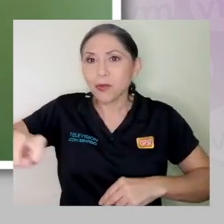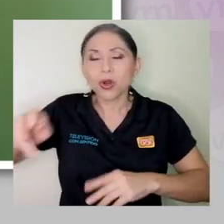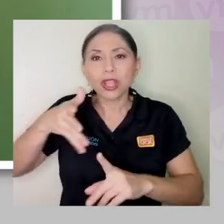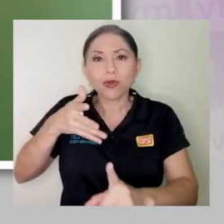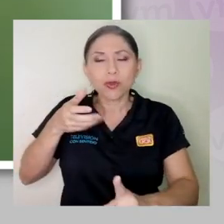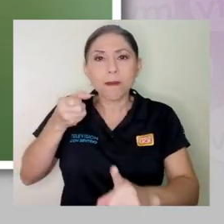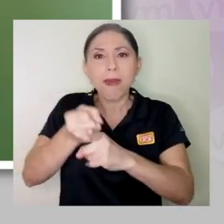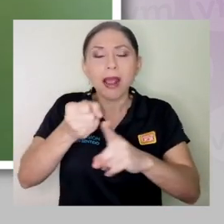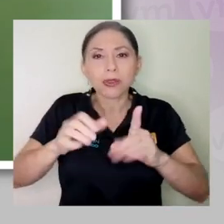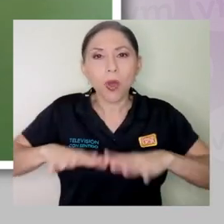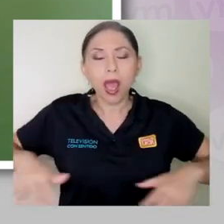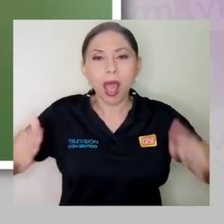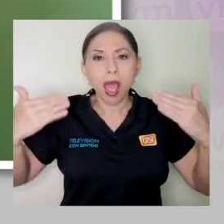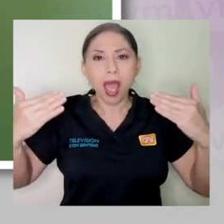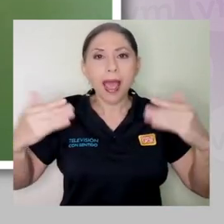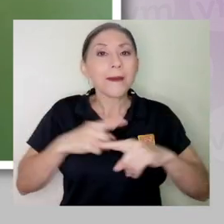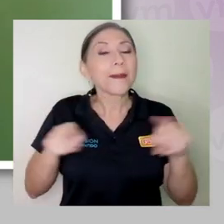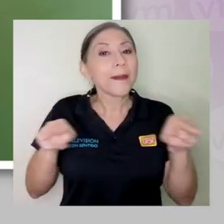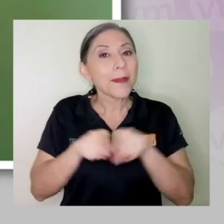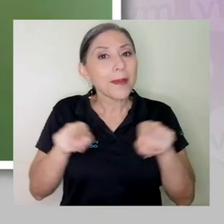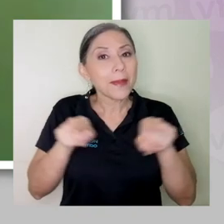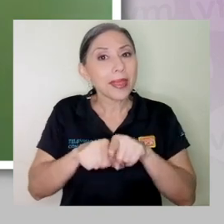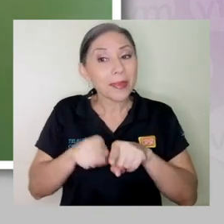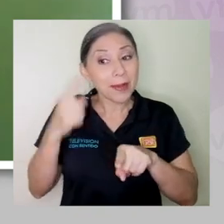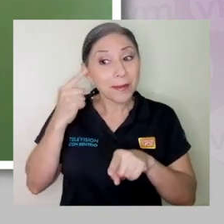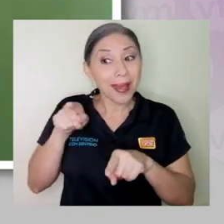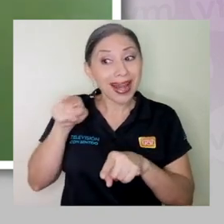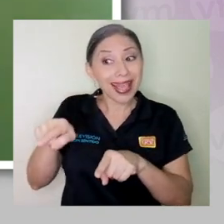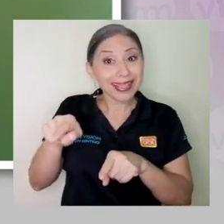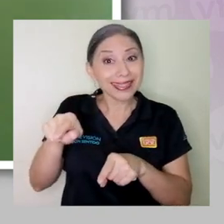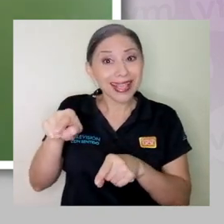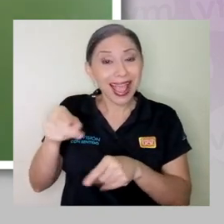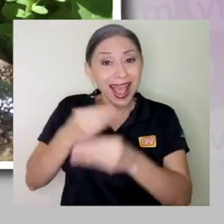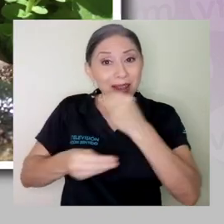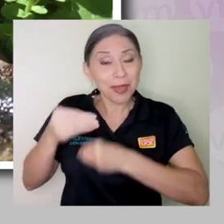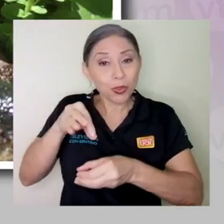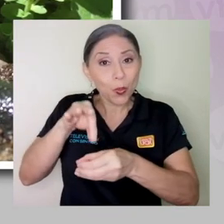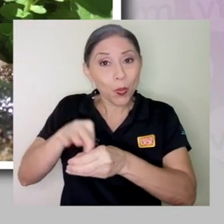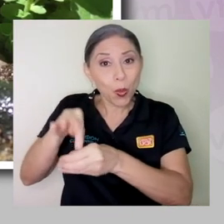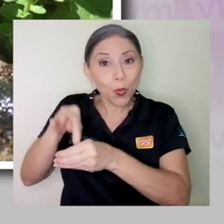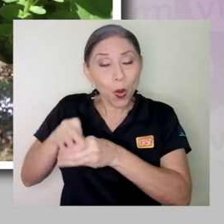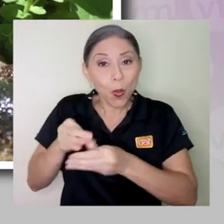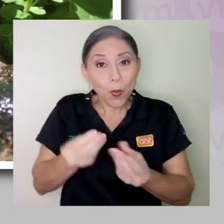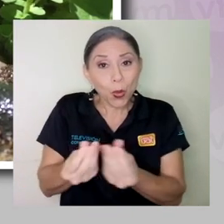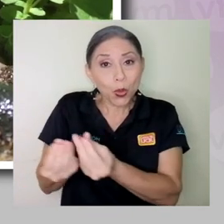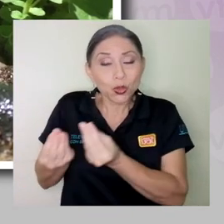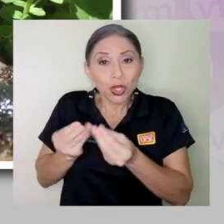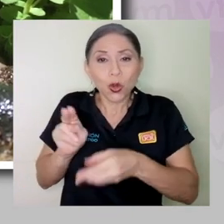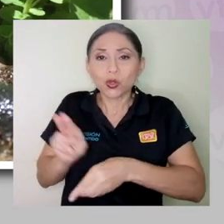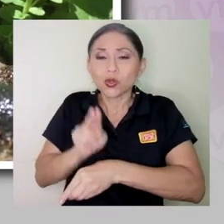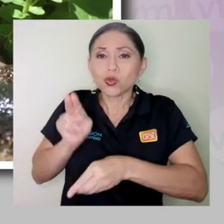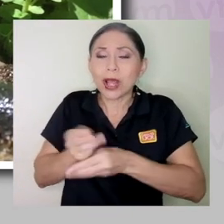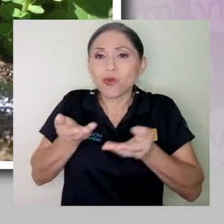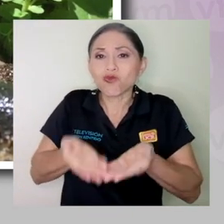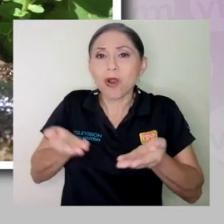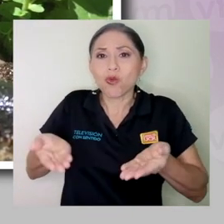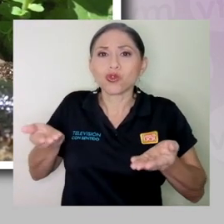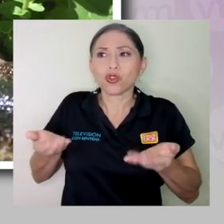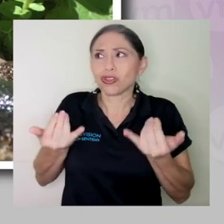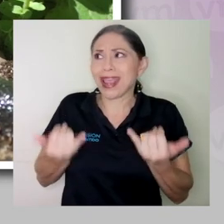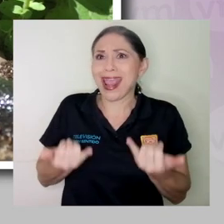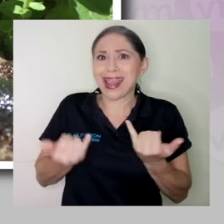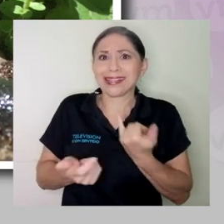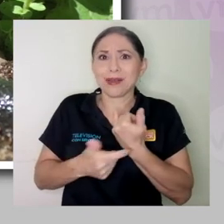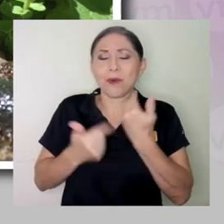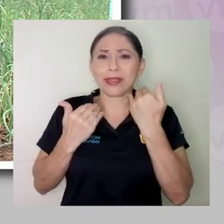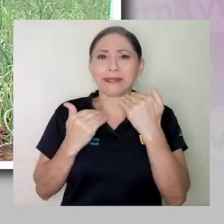que pensar que para producir ese alimento se usaron recursos que son muy limitados en este momento en el planeta. Por